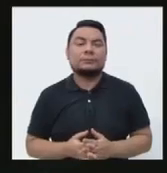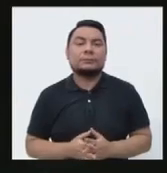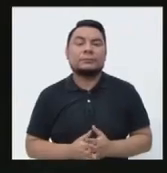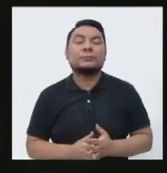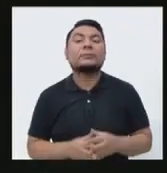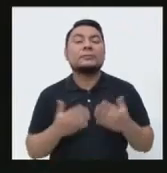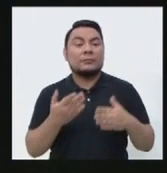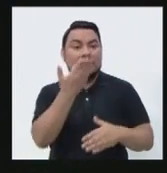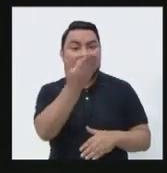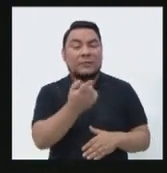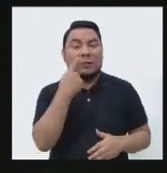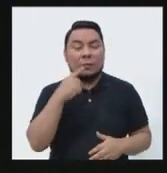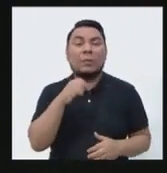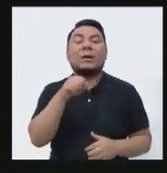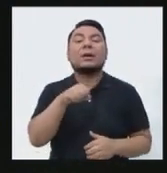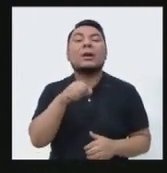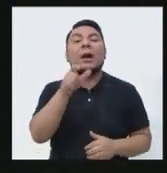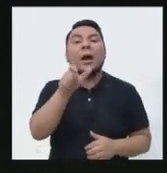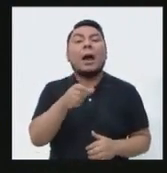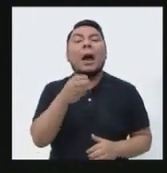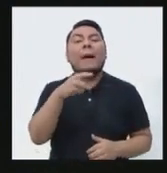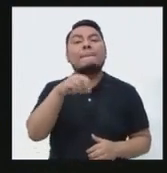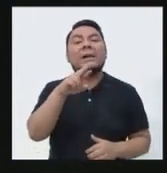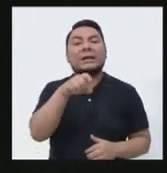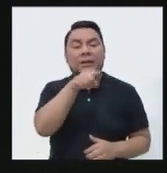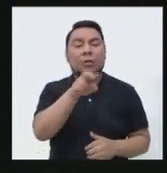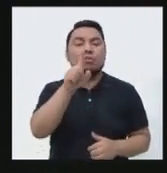El candidato Osvaldo Martín Moreno Rivera tiene un minuto. Adelante.